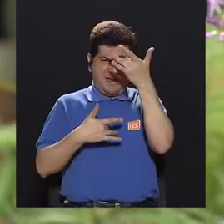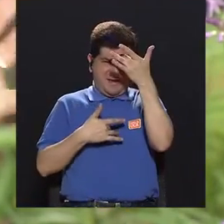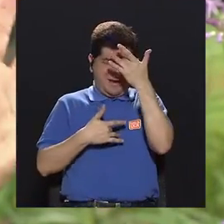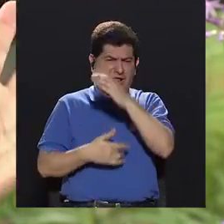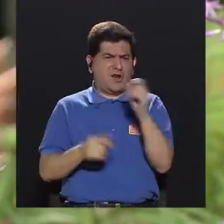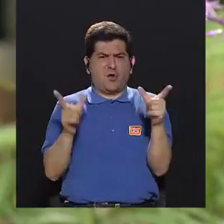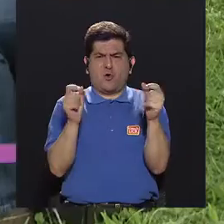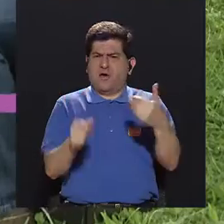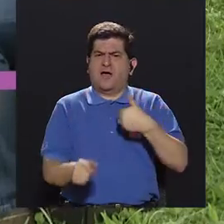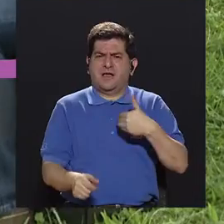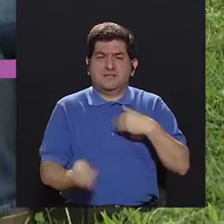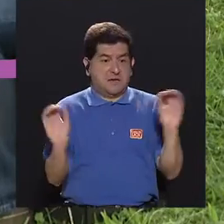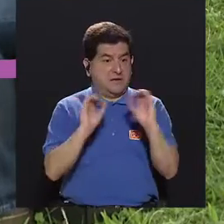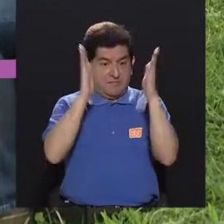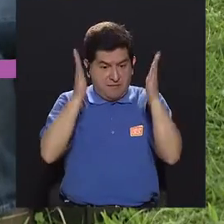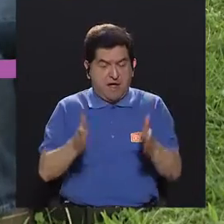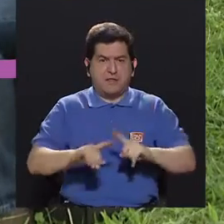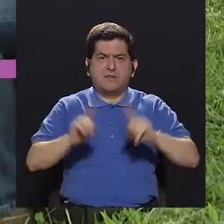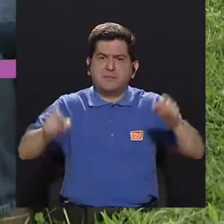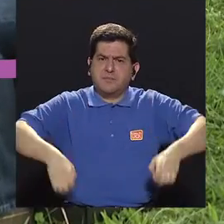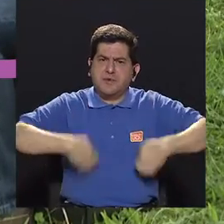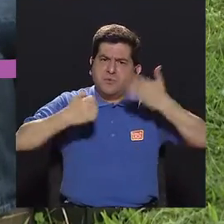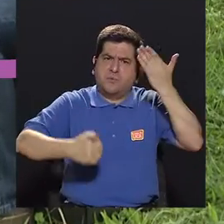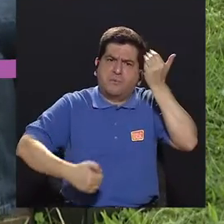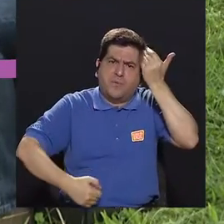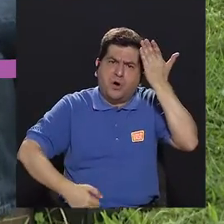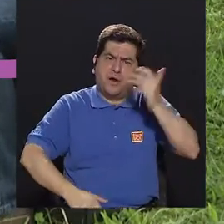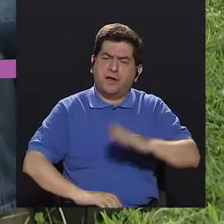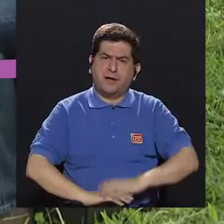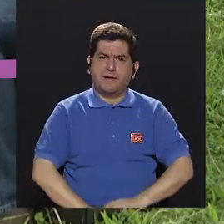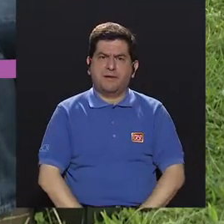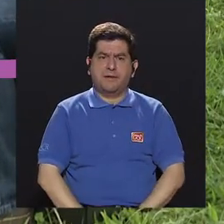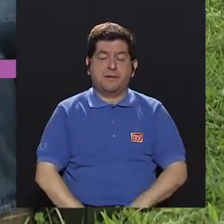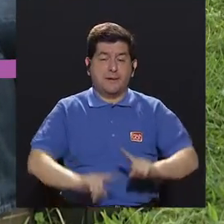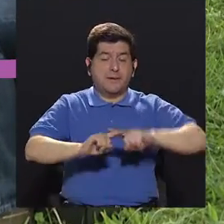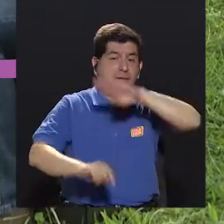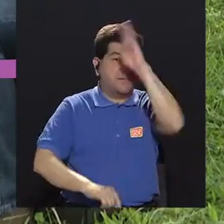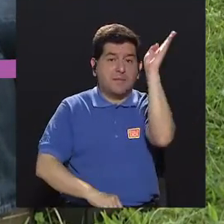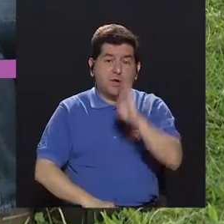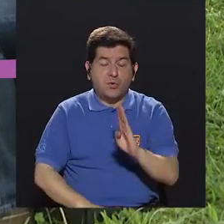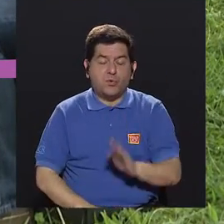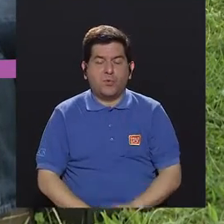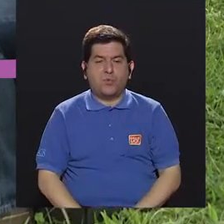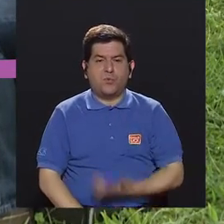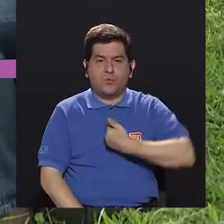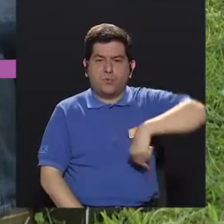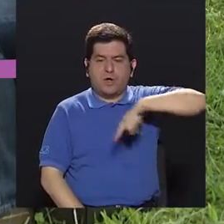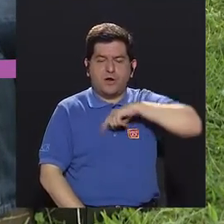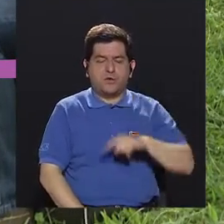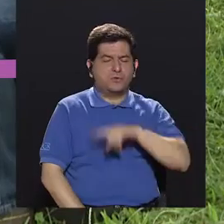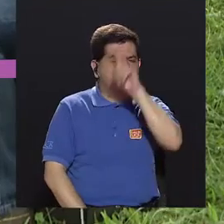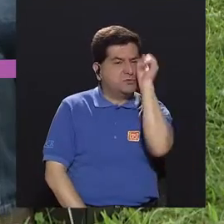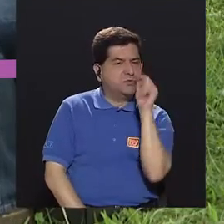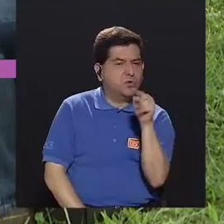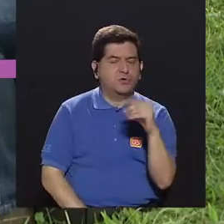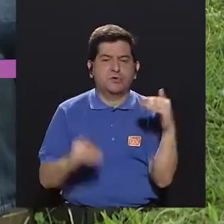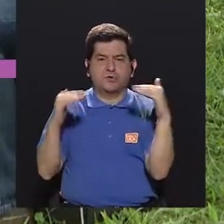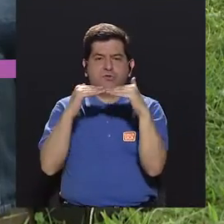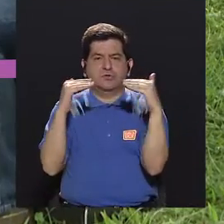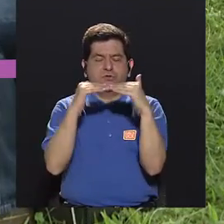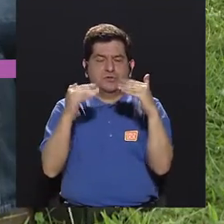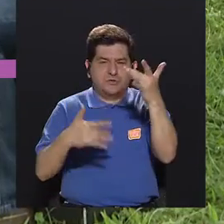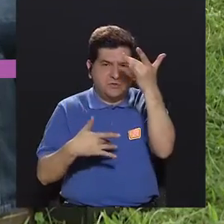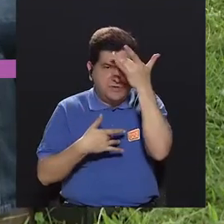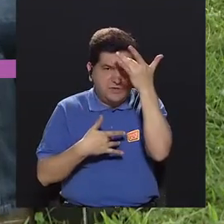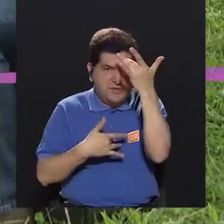cáncer? Nadie. Entonces, ¿por qué existe el cáncer? Pero nunca nos cuestionamos que llegamos a ese nivel de